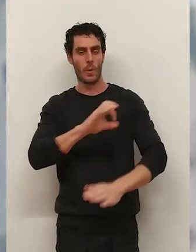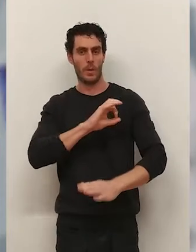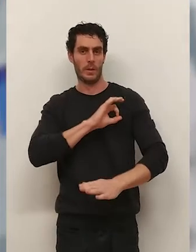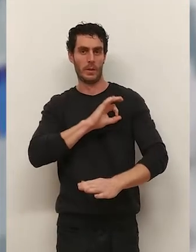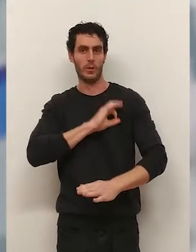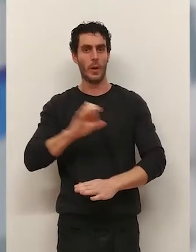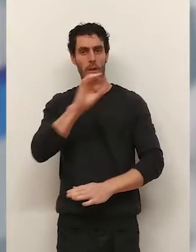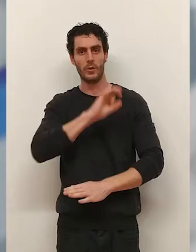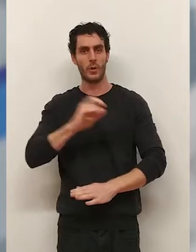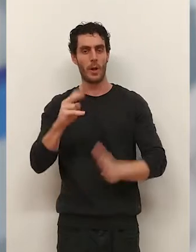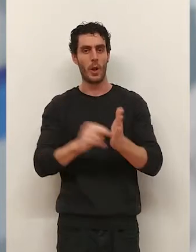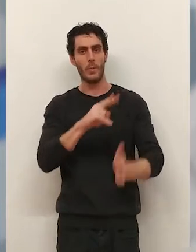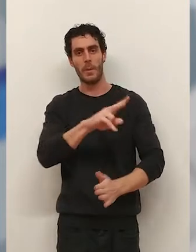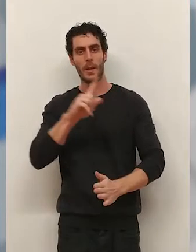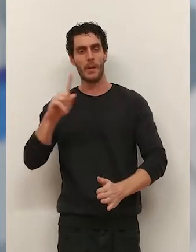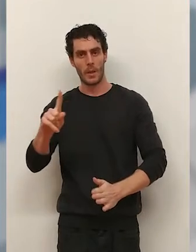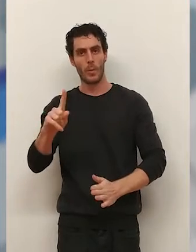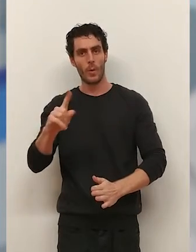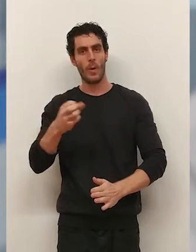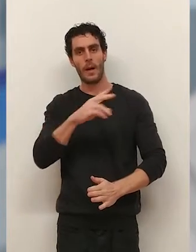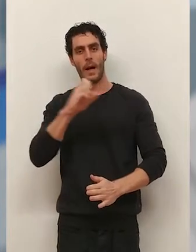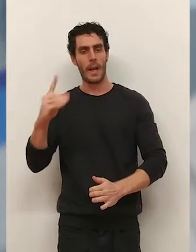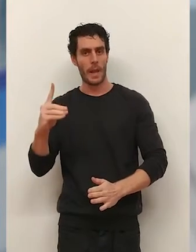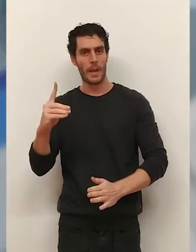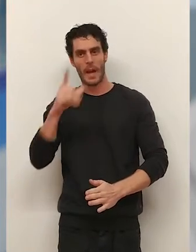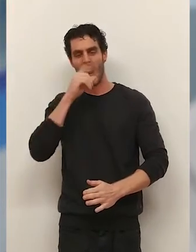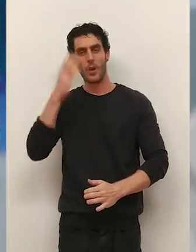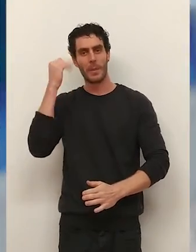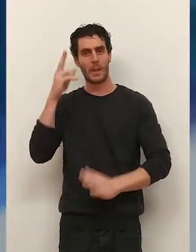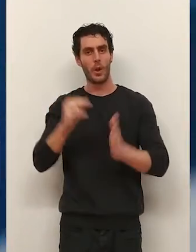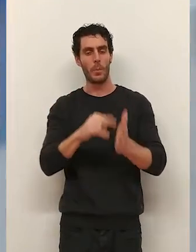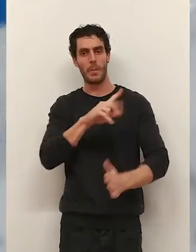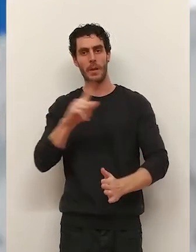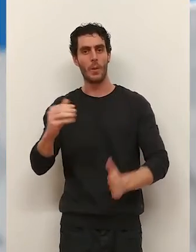elogiado la labor de Arad, que en 2021 realizó más de 1.000 atenciones.